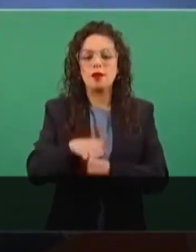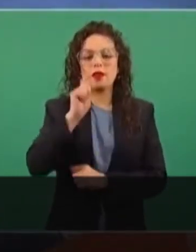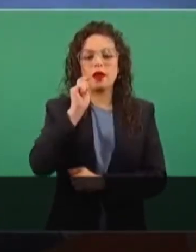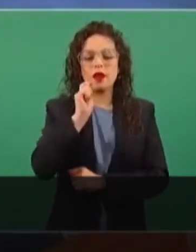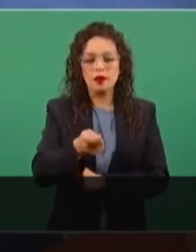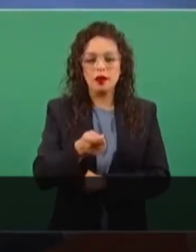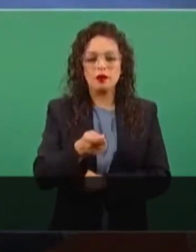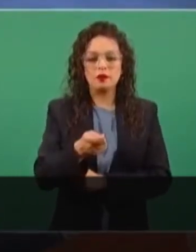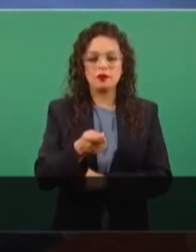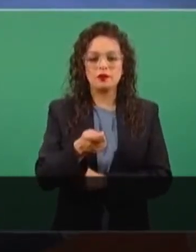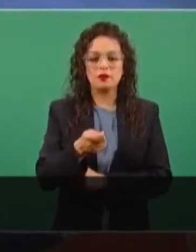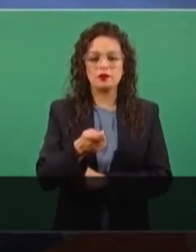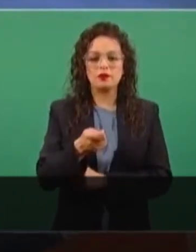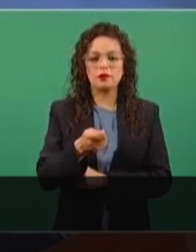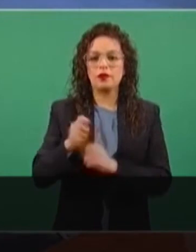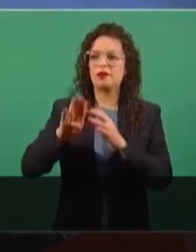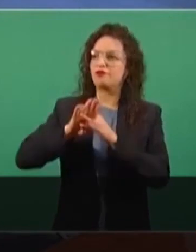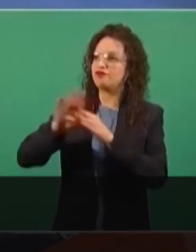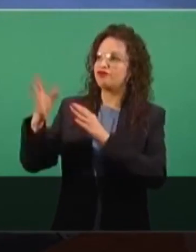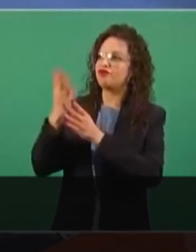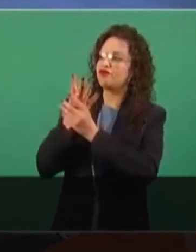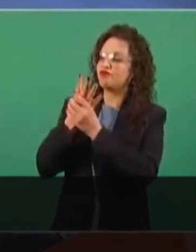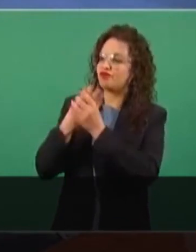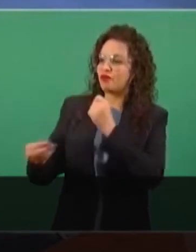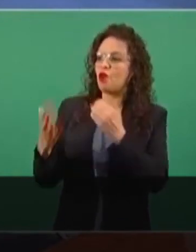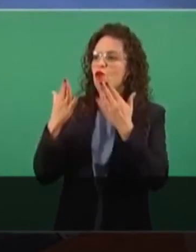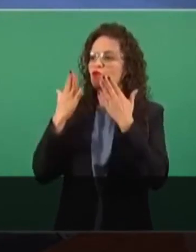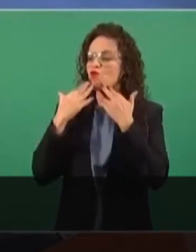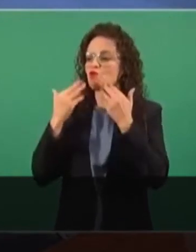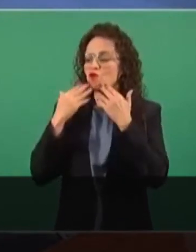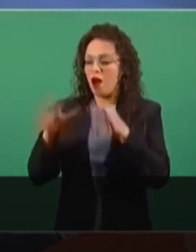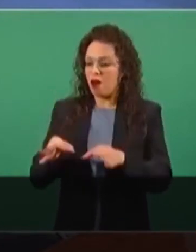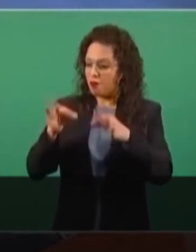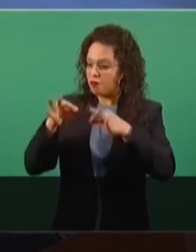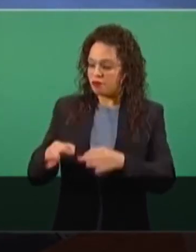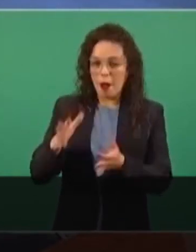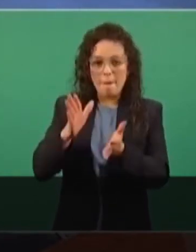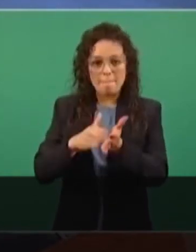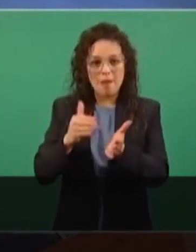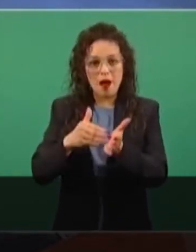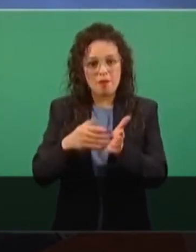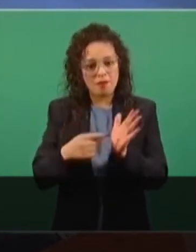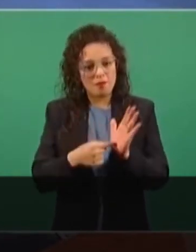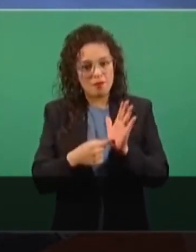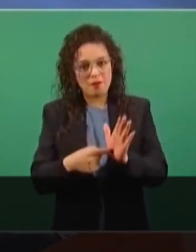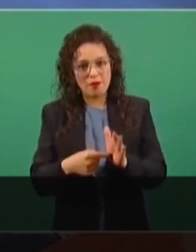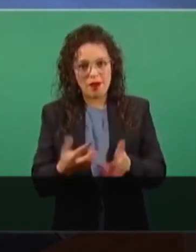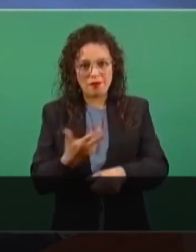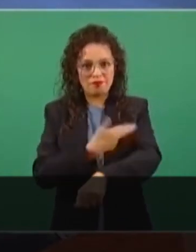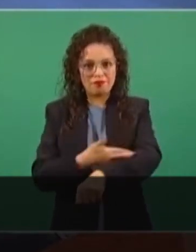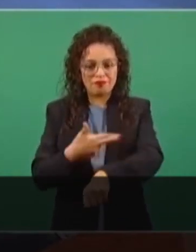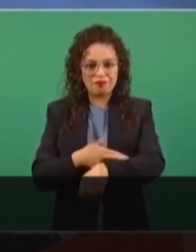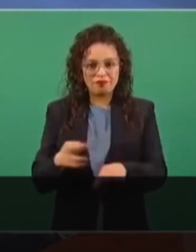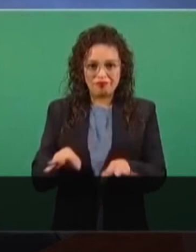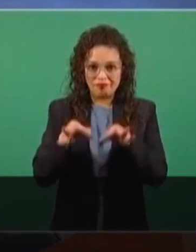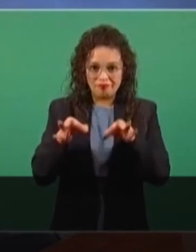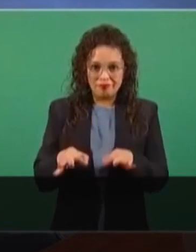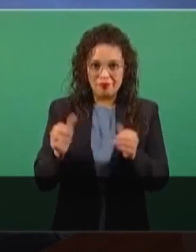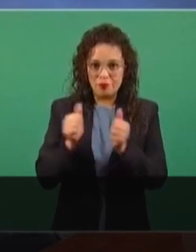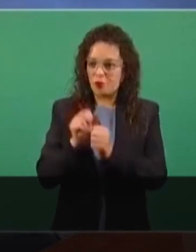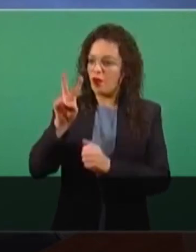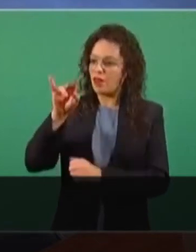la migración como se ha venido presentando,